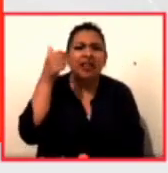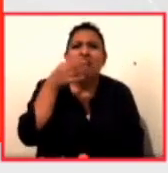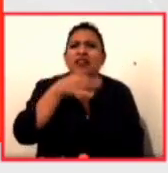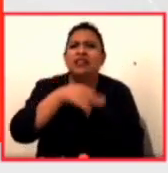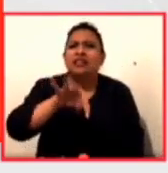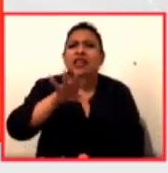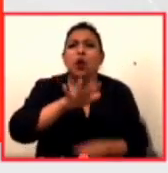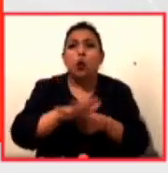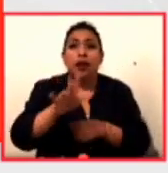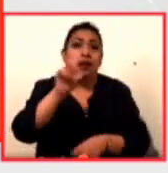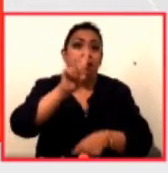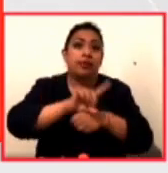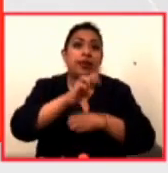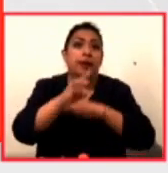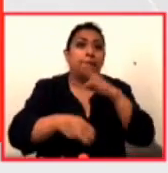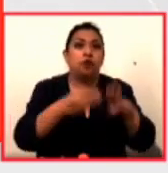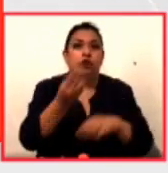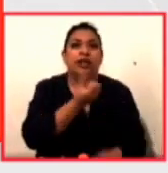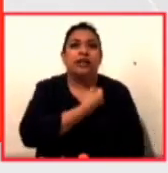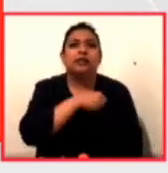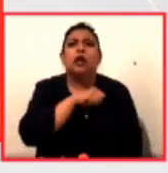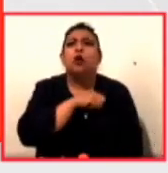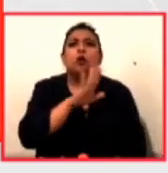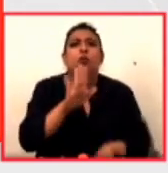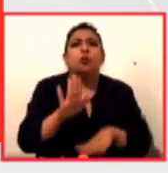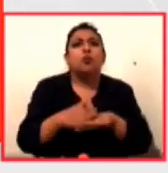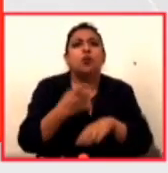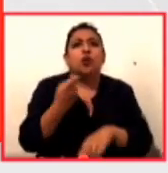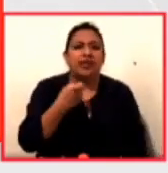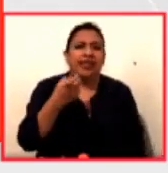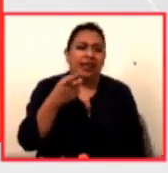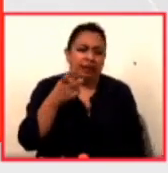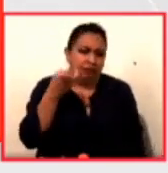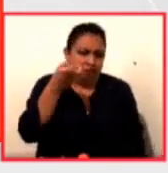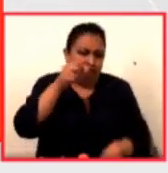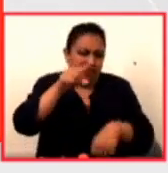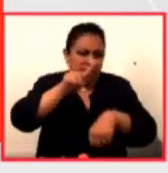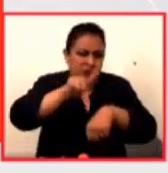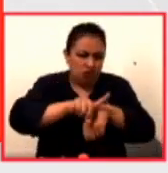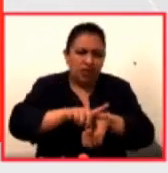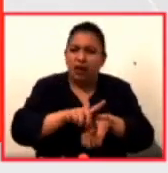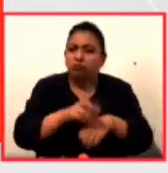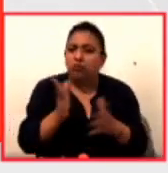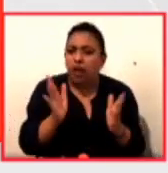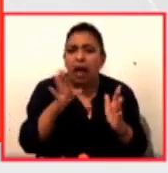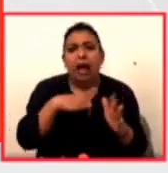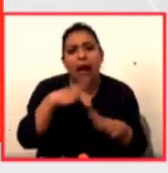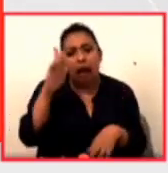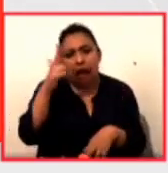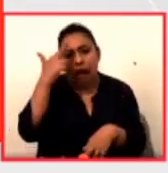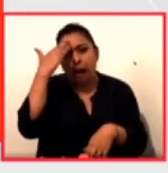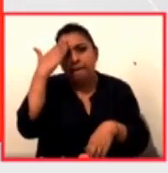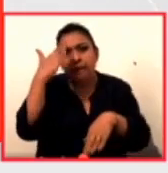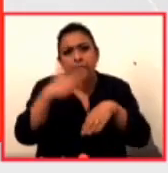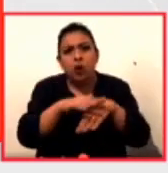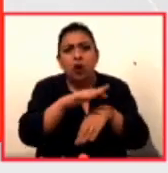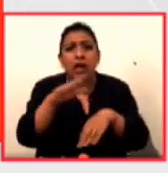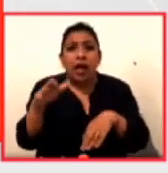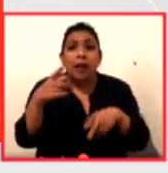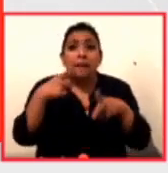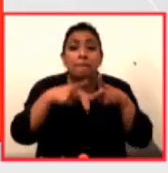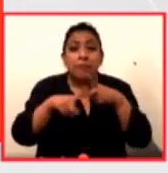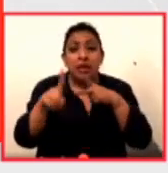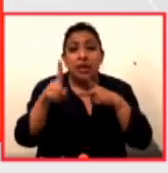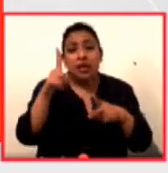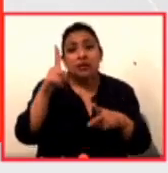Mundial de la Salud ¿por qué se celebra ese día como el Día Mundial de la Salud? Bueno en conmemoración a la entrada en vigencia